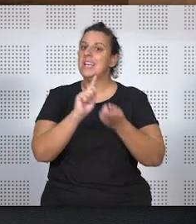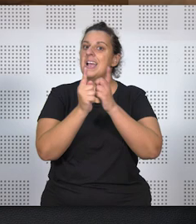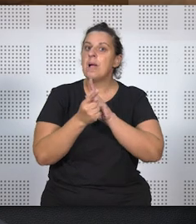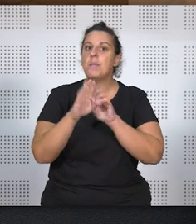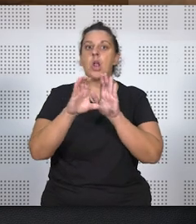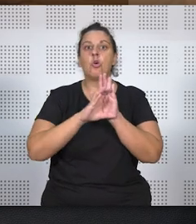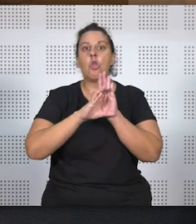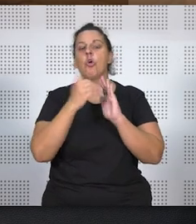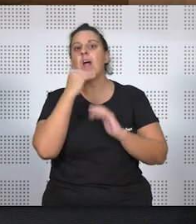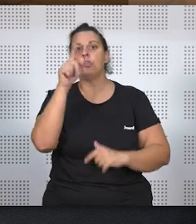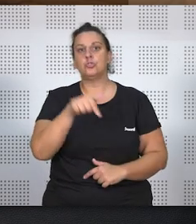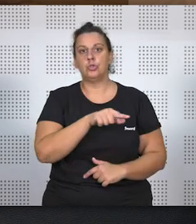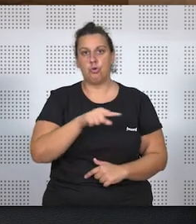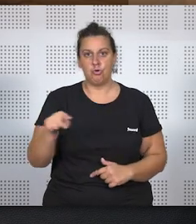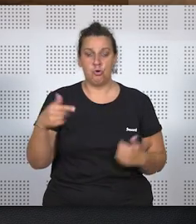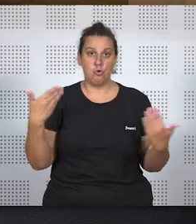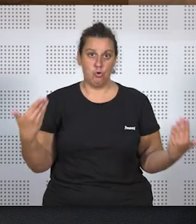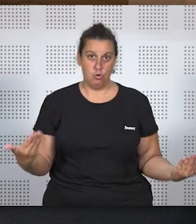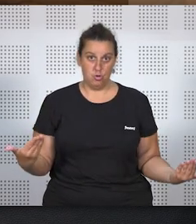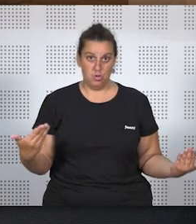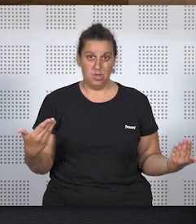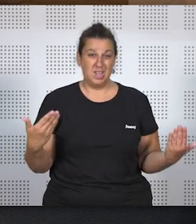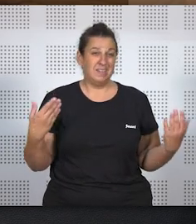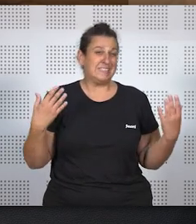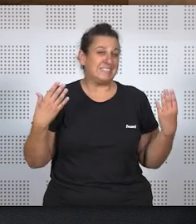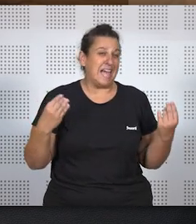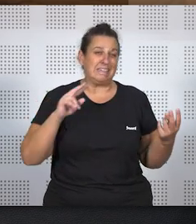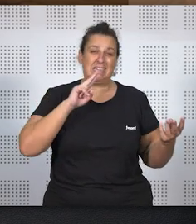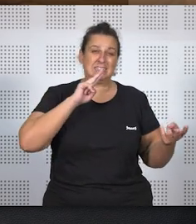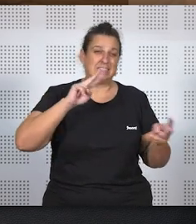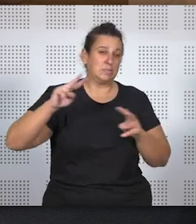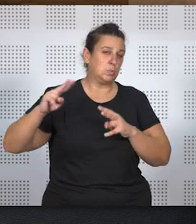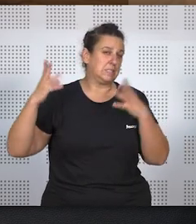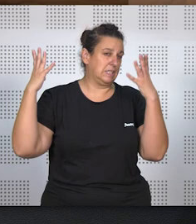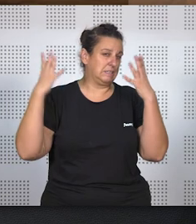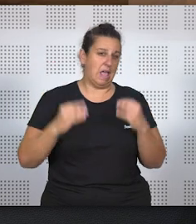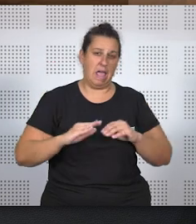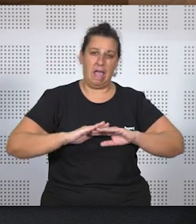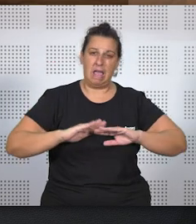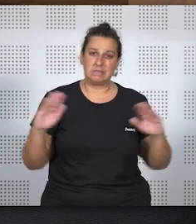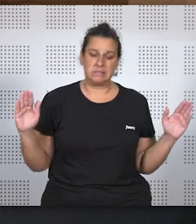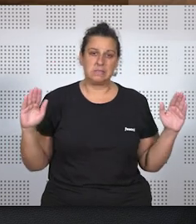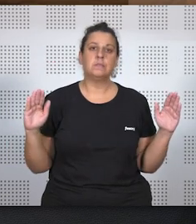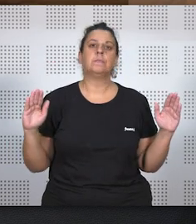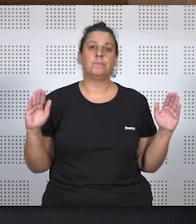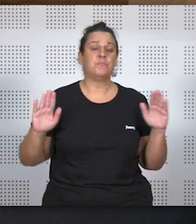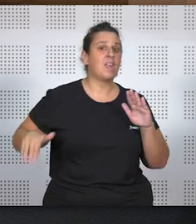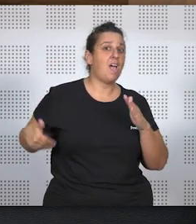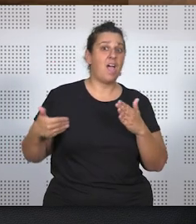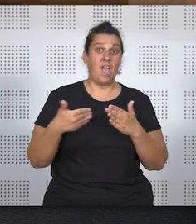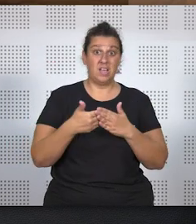cambiar algo en el código o no. Son centenares de respuestas lo que se dan.